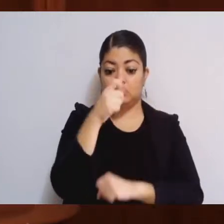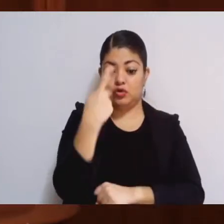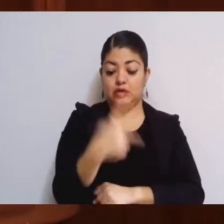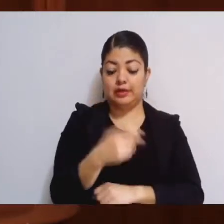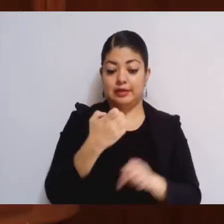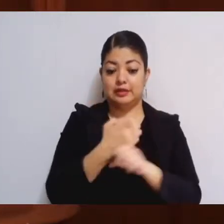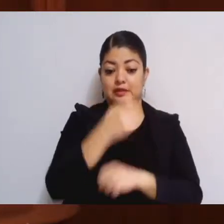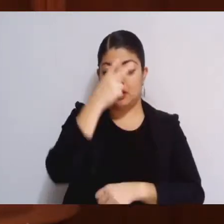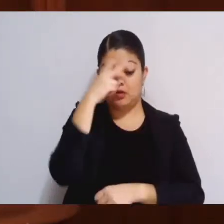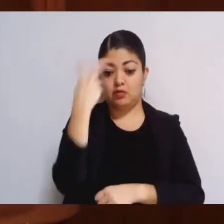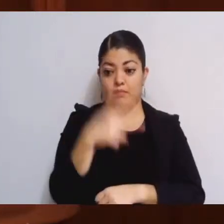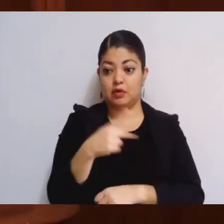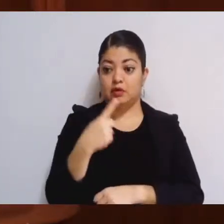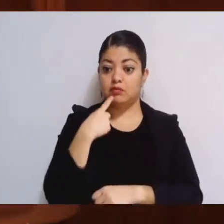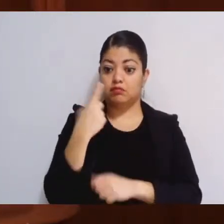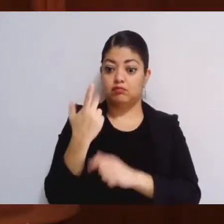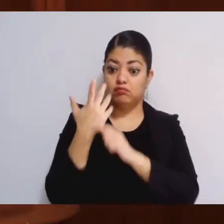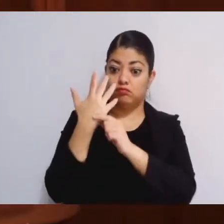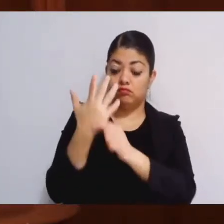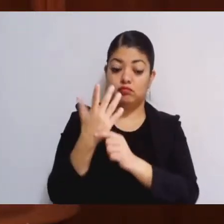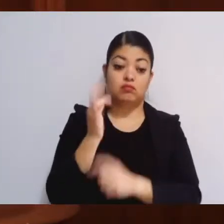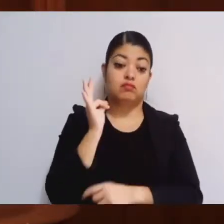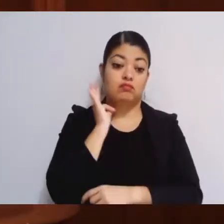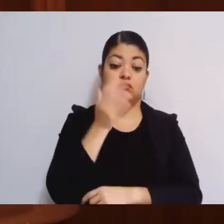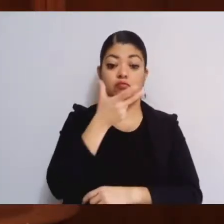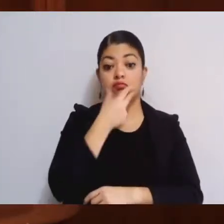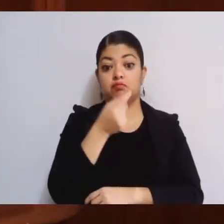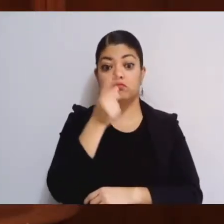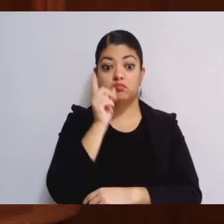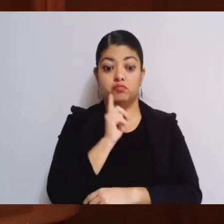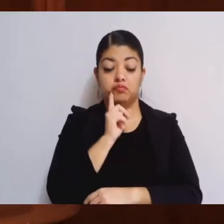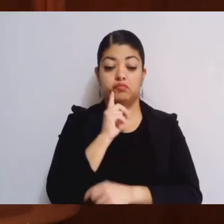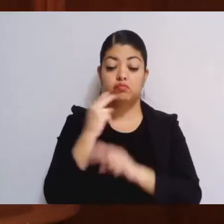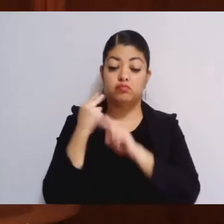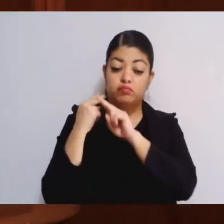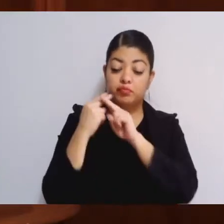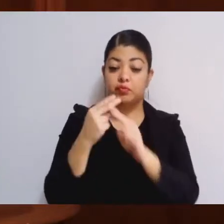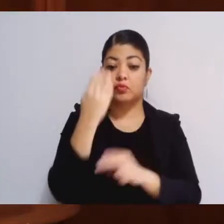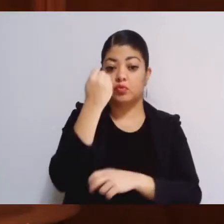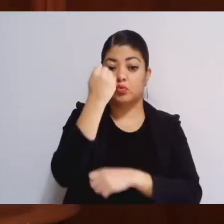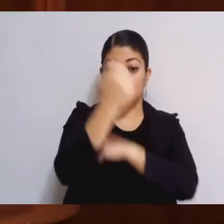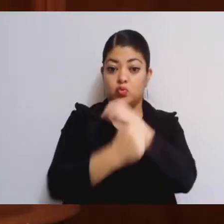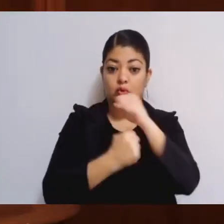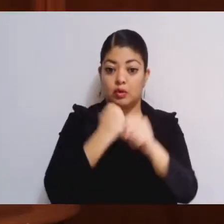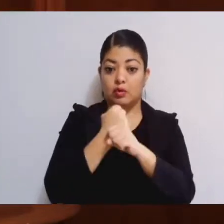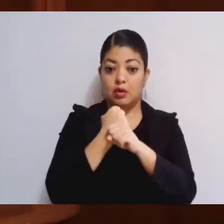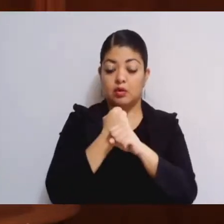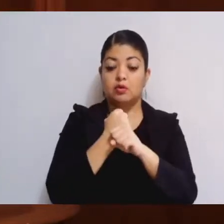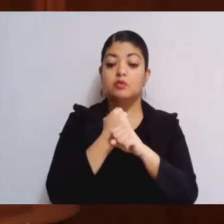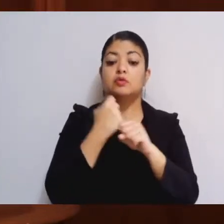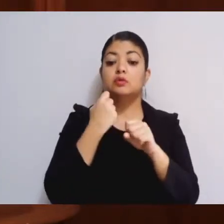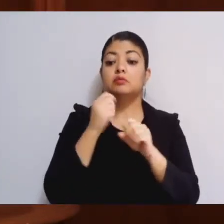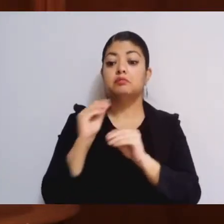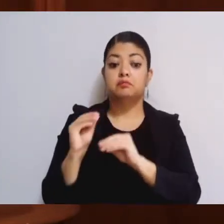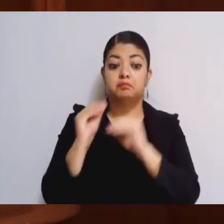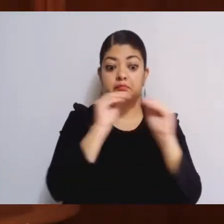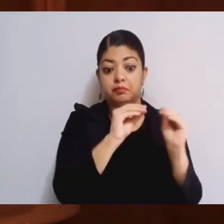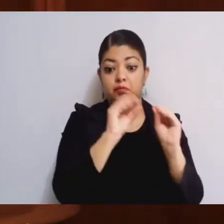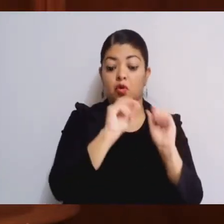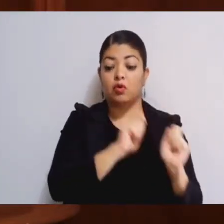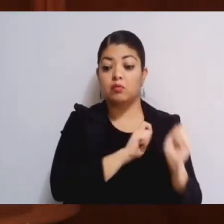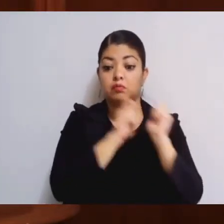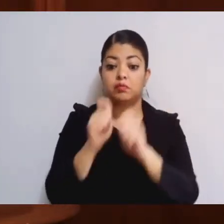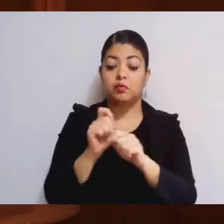dispone que la o el Fiscal General durará en su cargo nueve años y será designado y removido conforme el siguiente